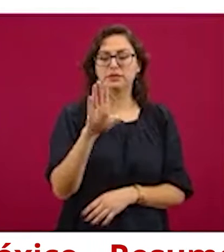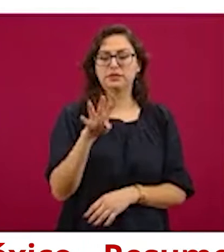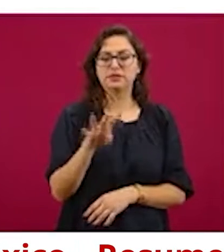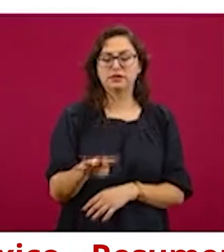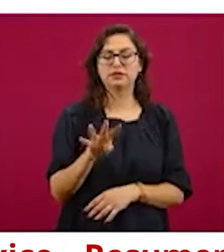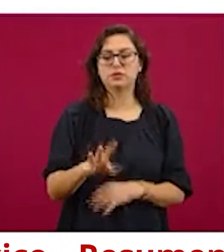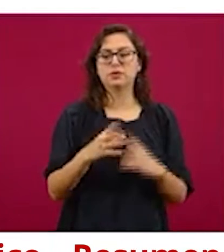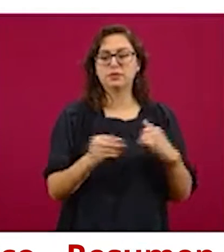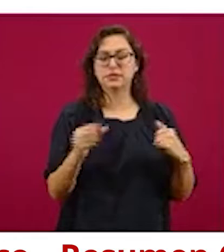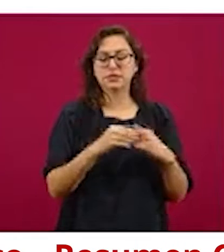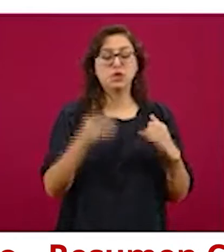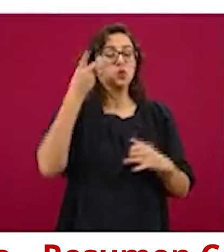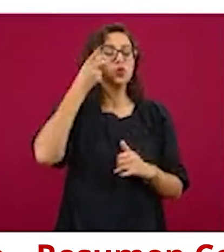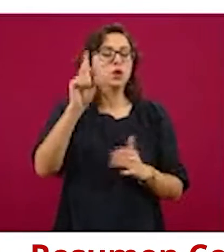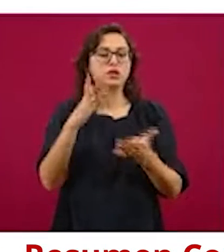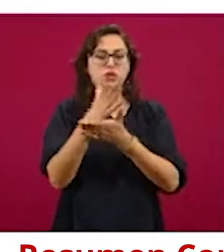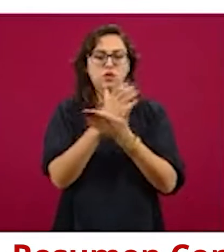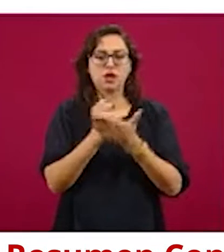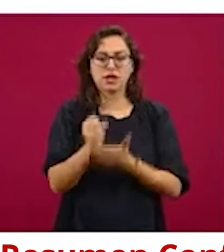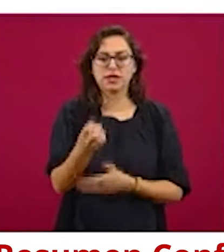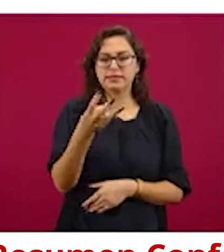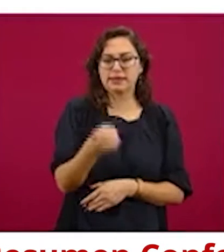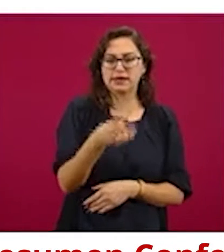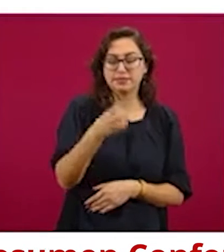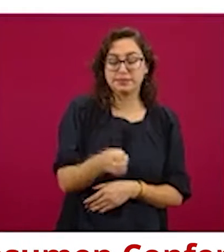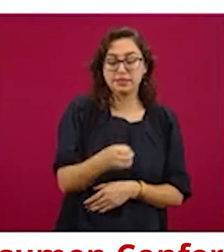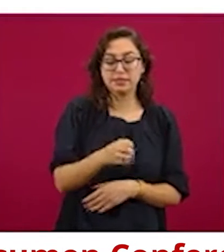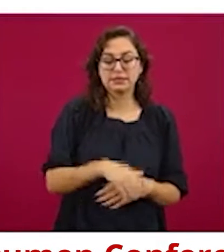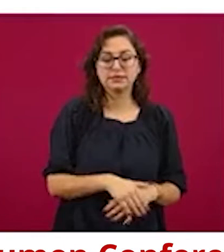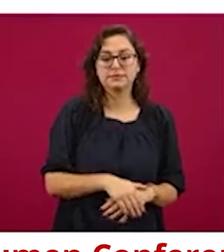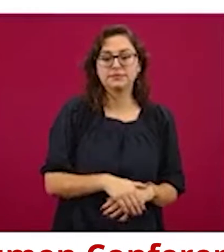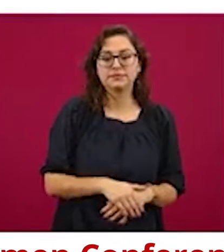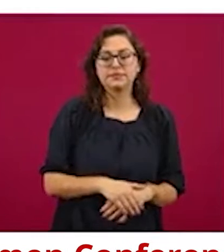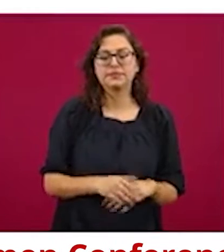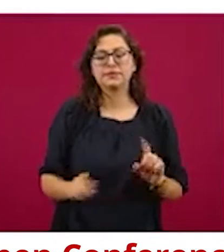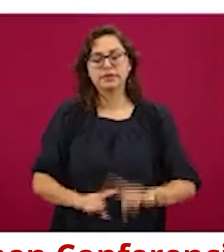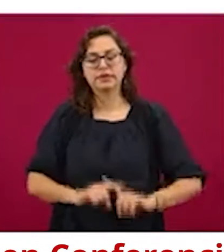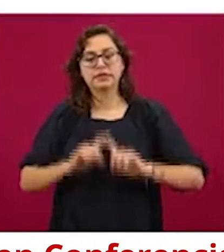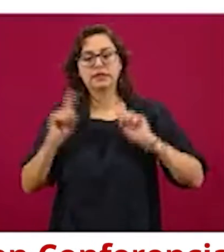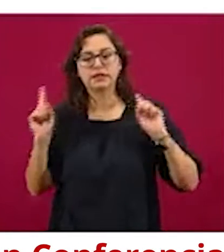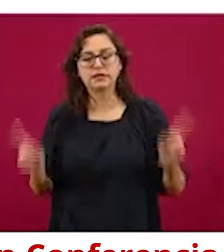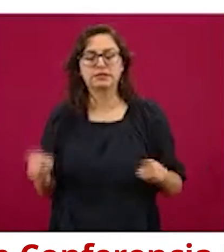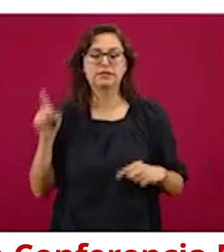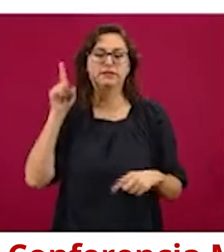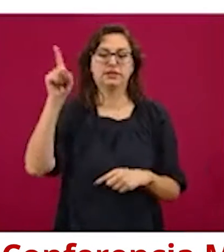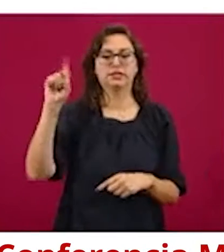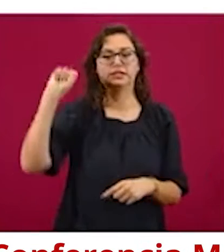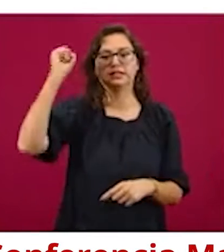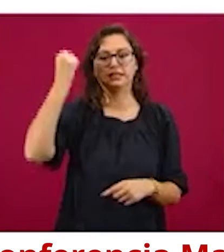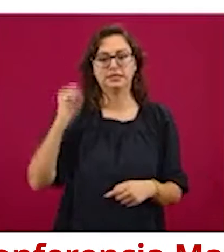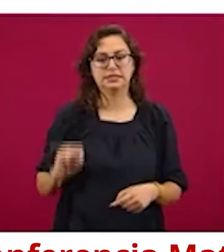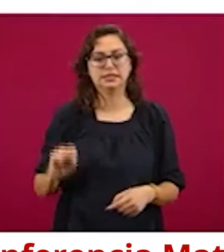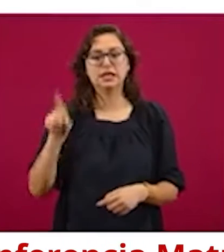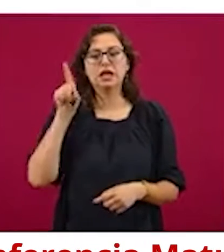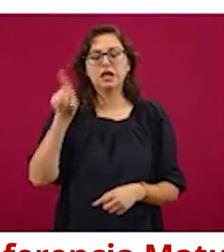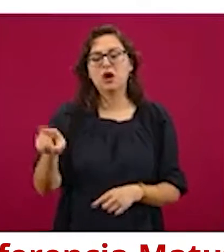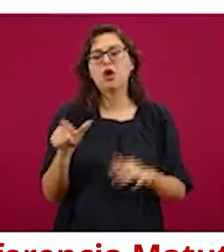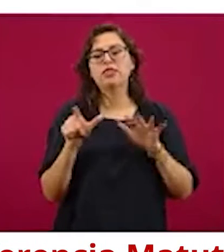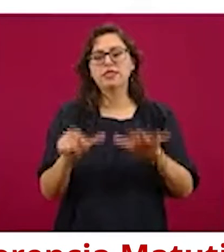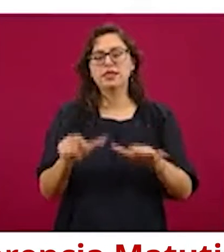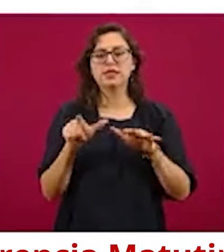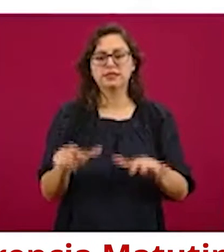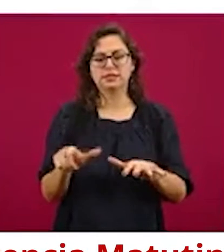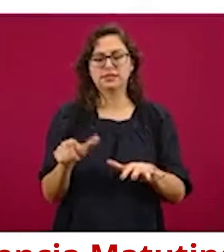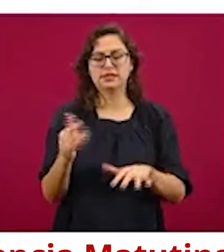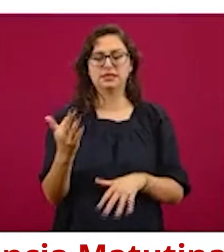margen de 3 pesos con 70 centavos. Y Eagle Gas, en Mazatlán, Sinaloa, tiene un precio de 17 pesos